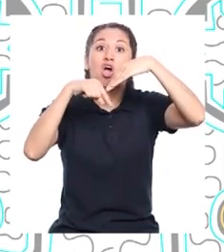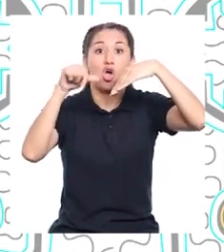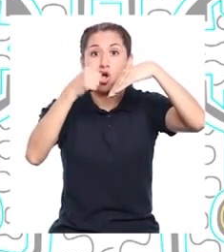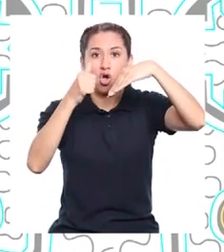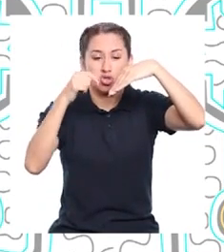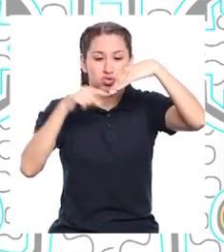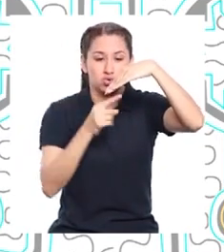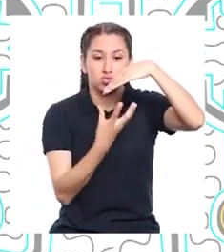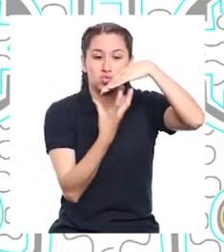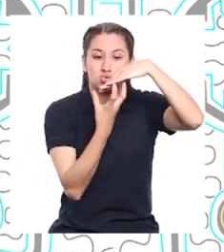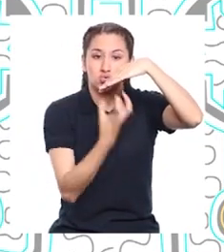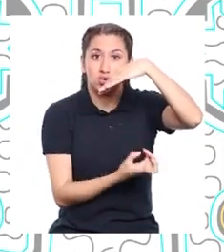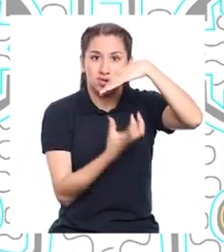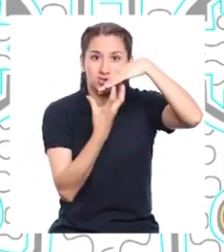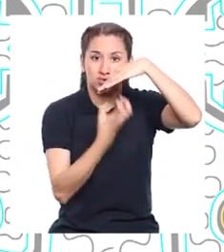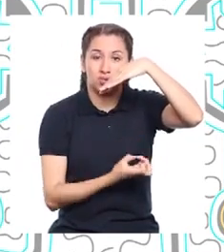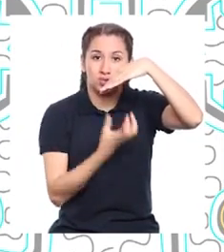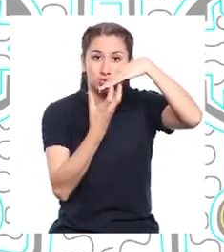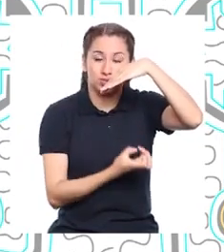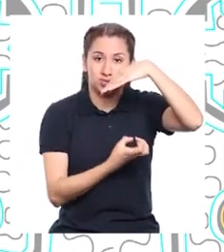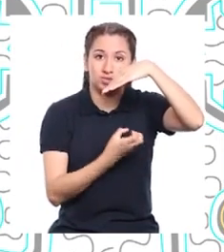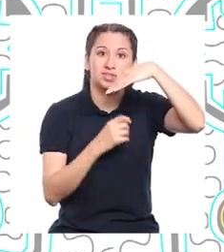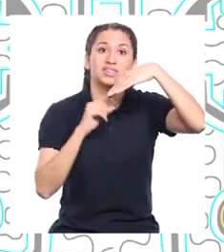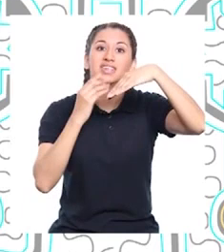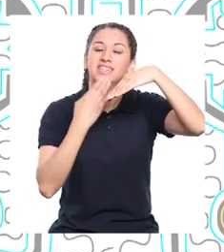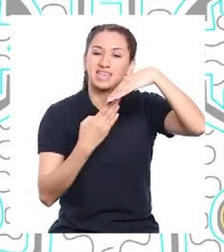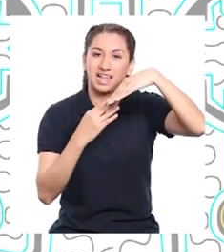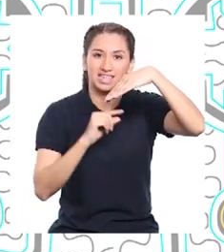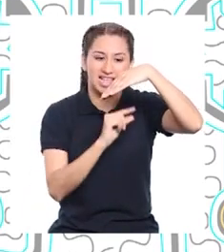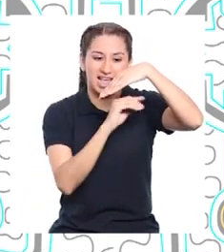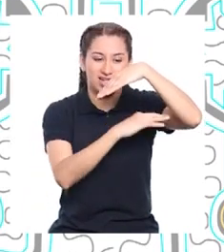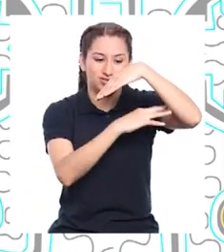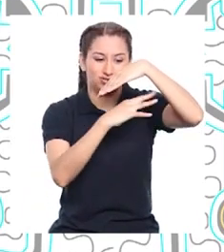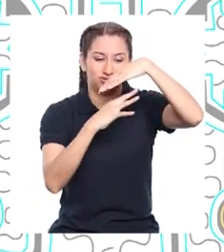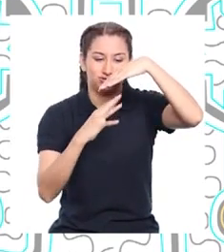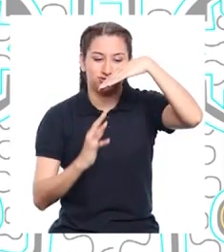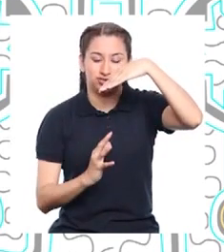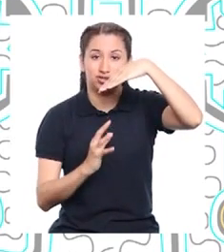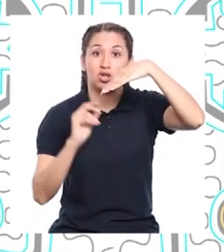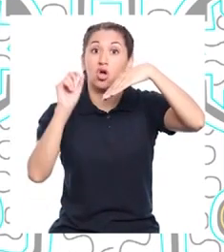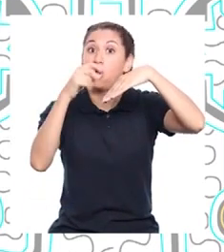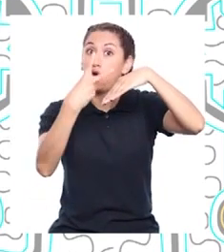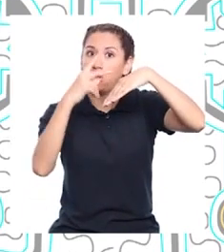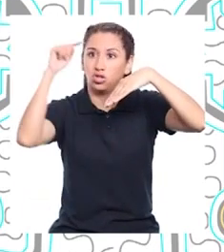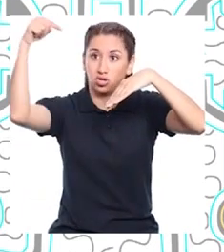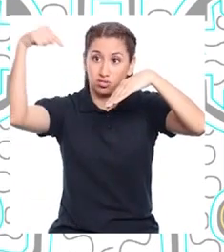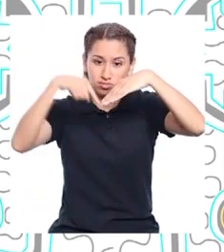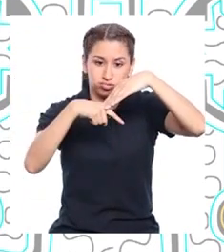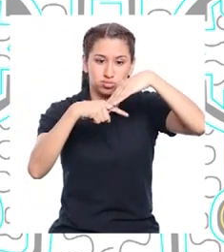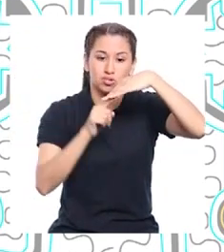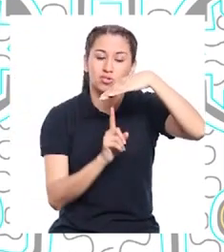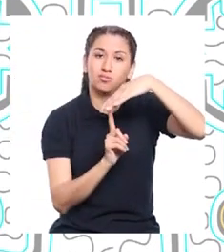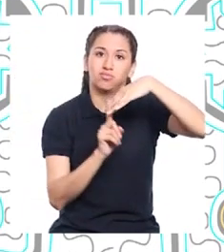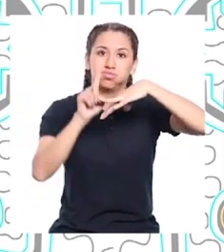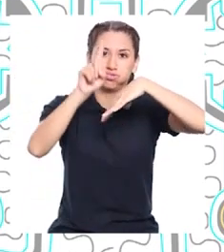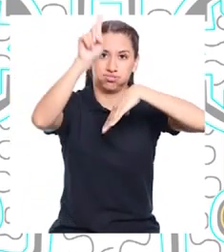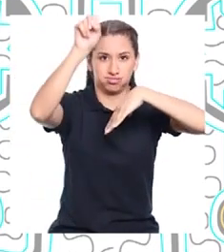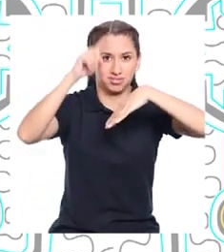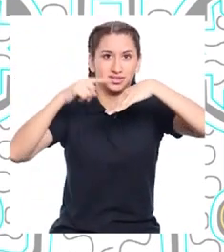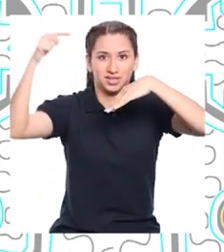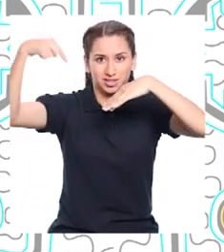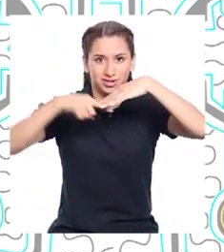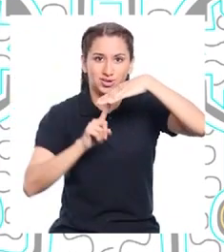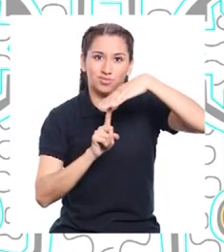es retenida en la atmósfera gracias a los gases de efecto invernadero. Y otra parte de la energía solar es